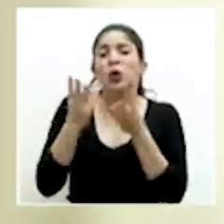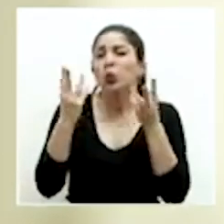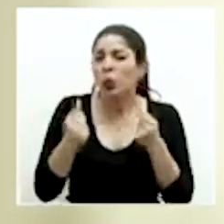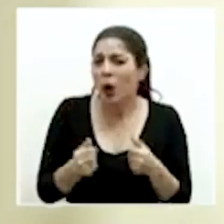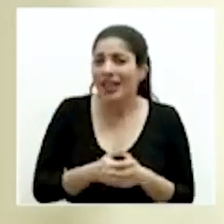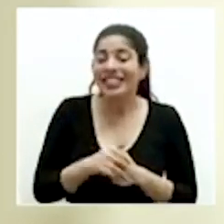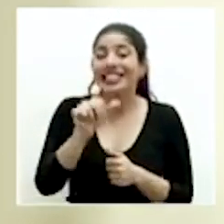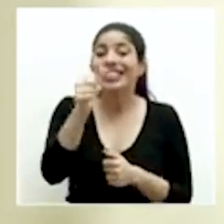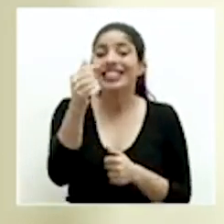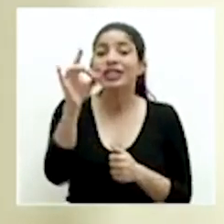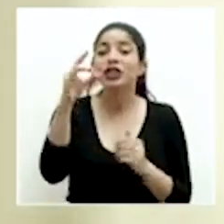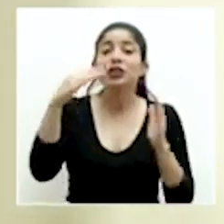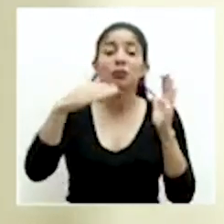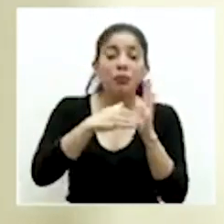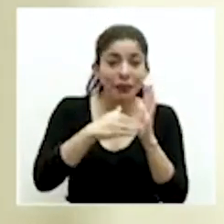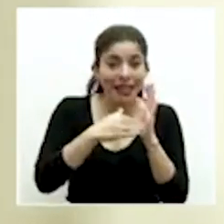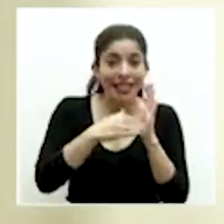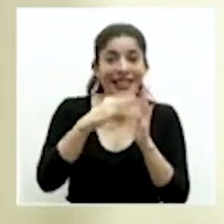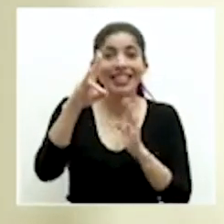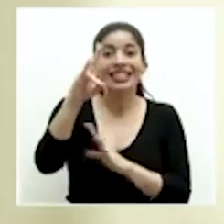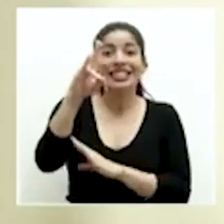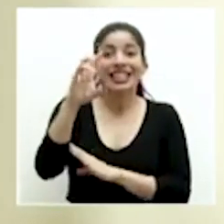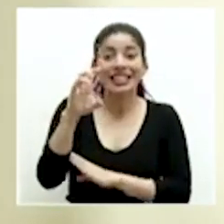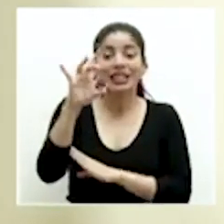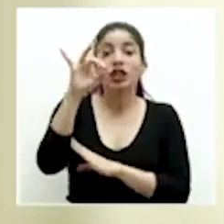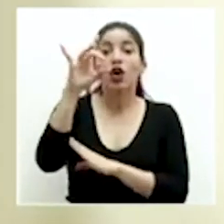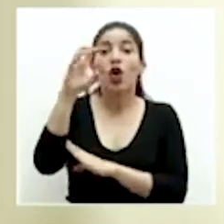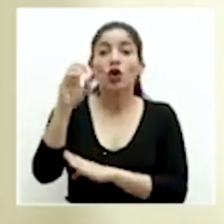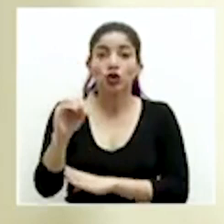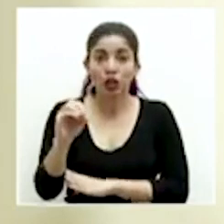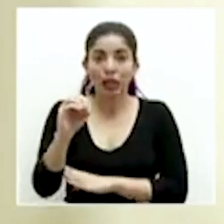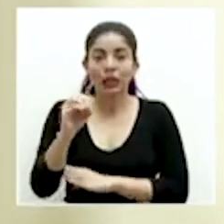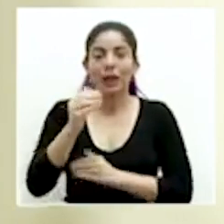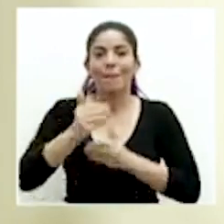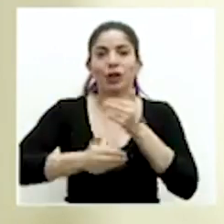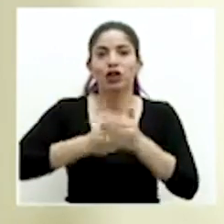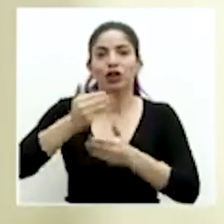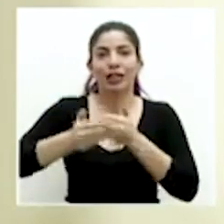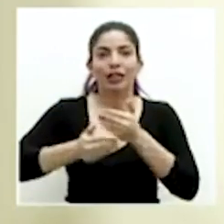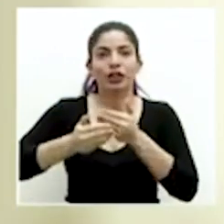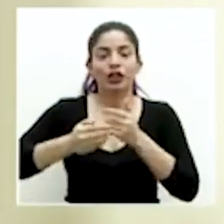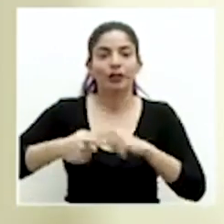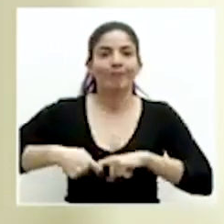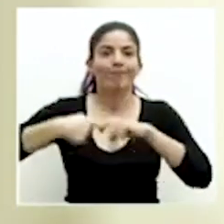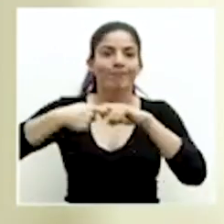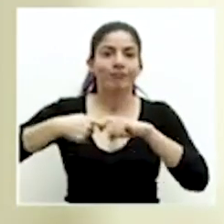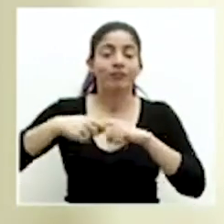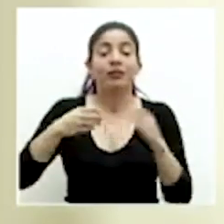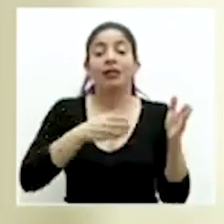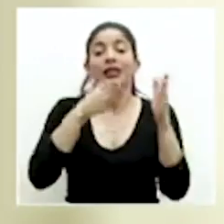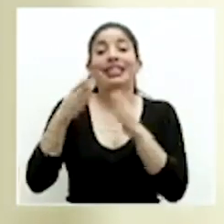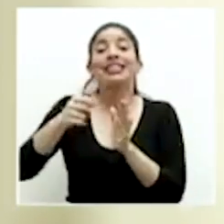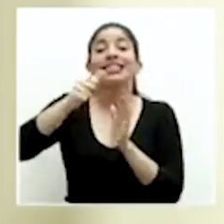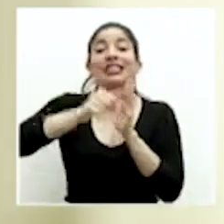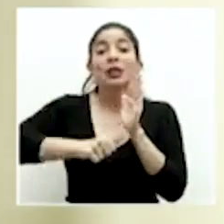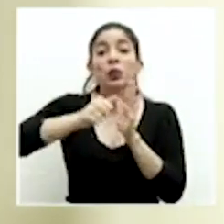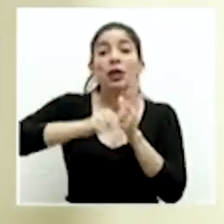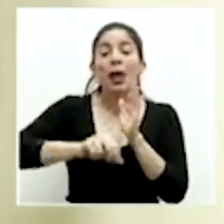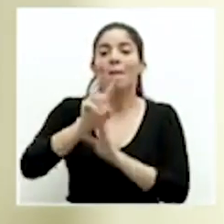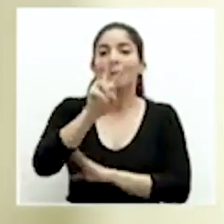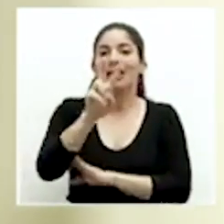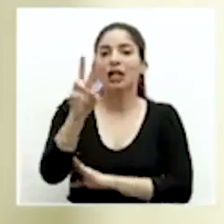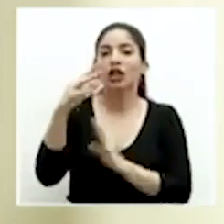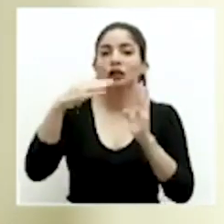18,780 procedimientos. Y en cirugías, 22